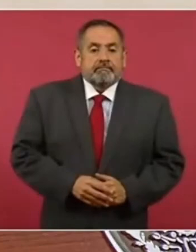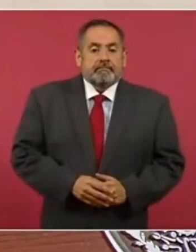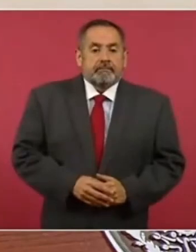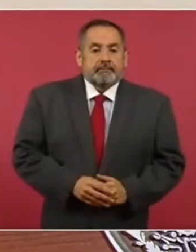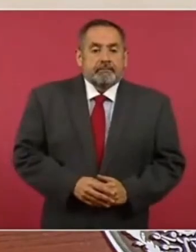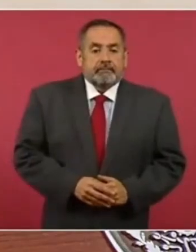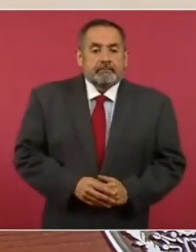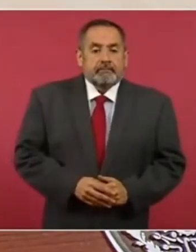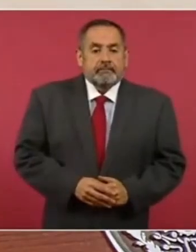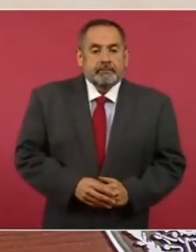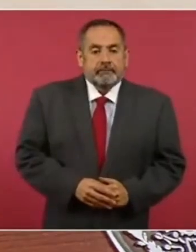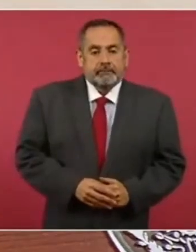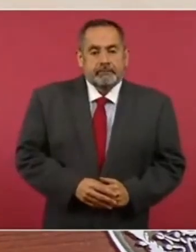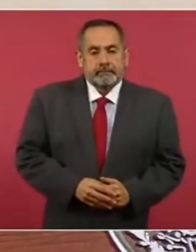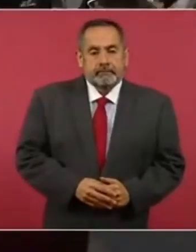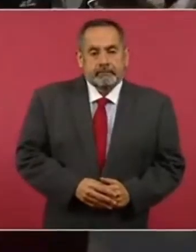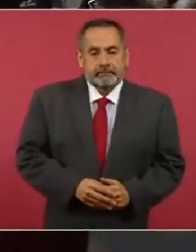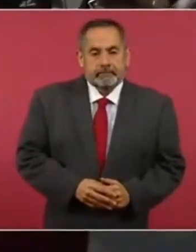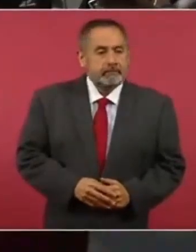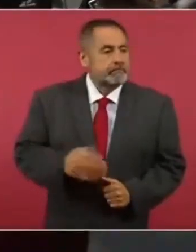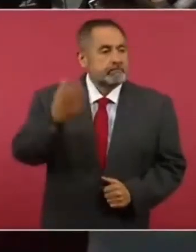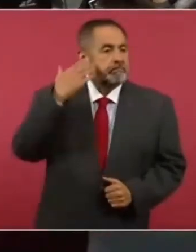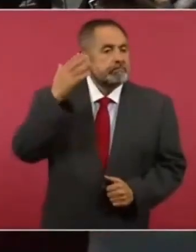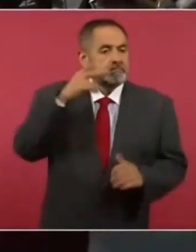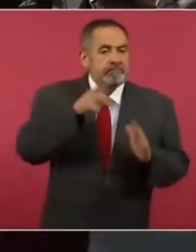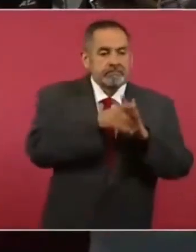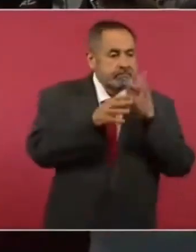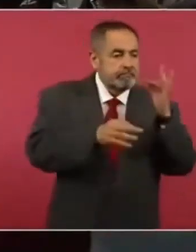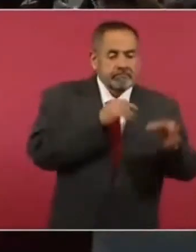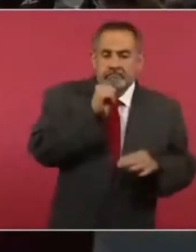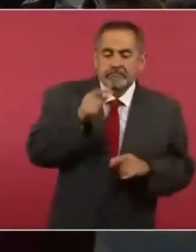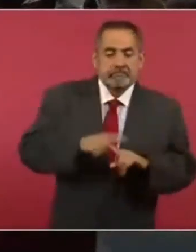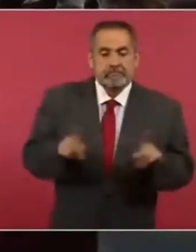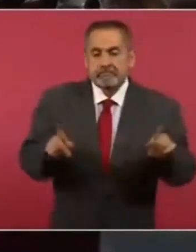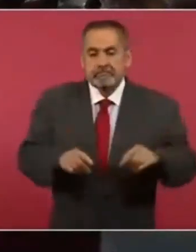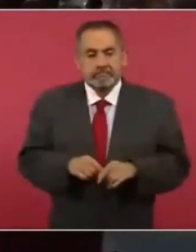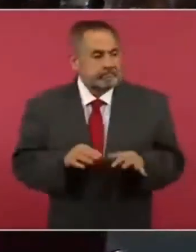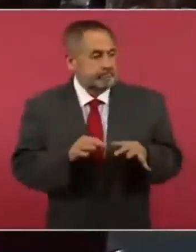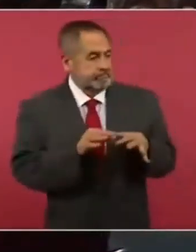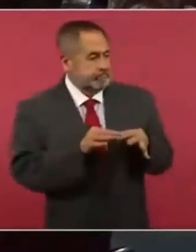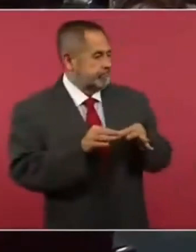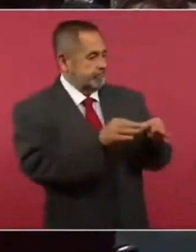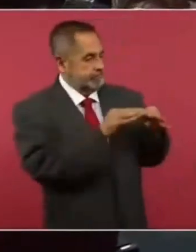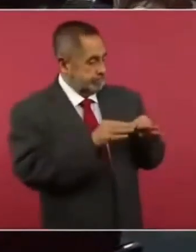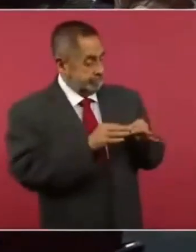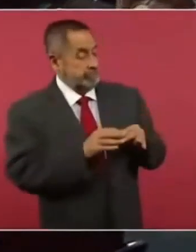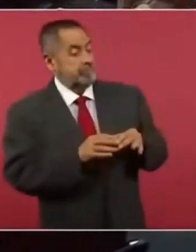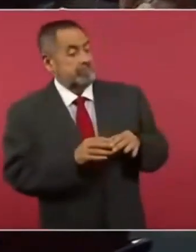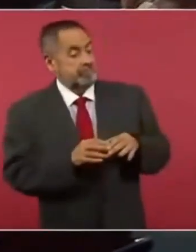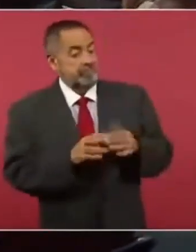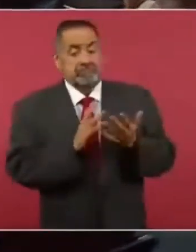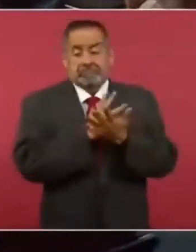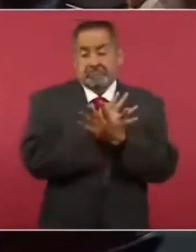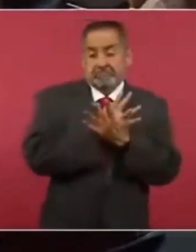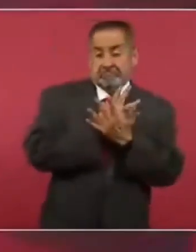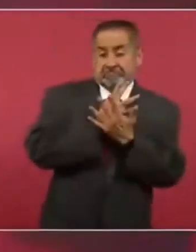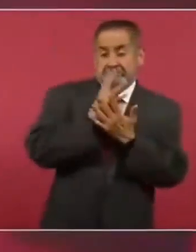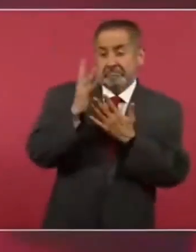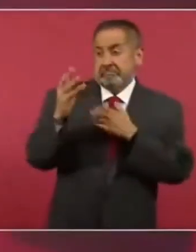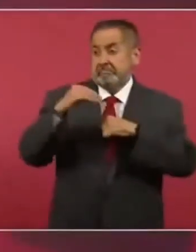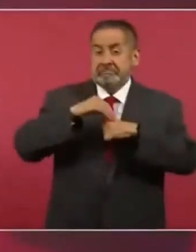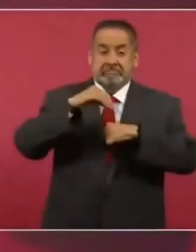Nunca había estado la prensa así. Tan uniforme. En sensacionalismo